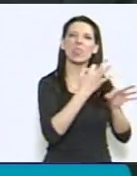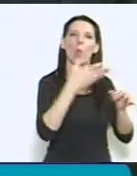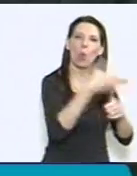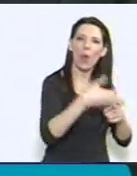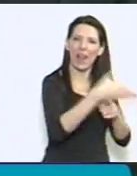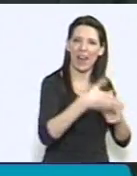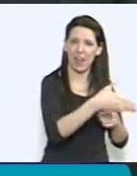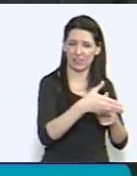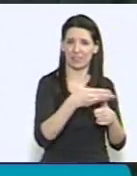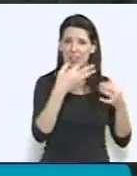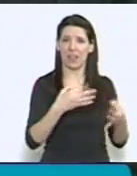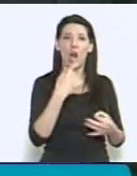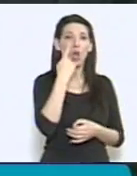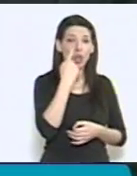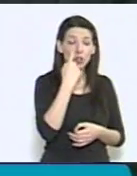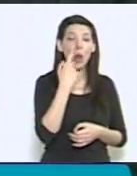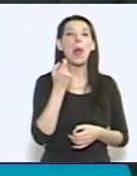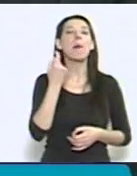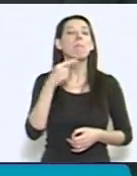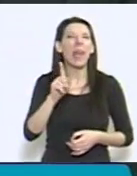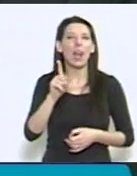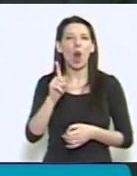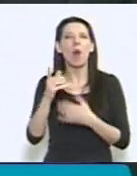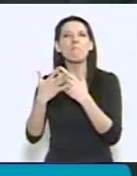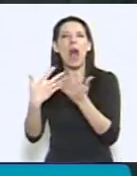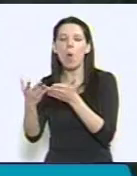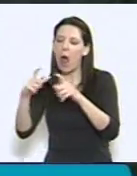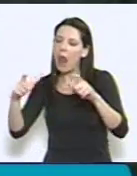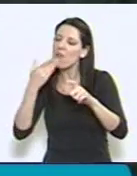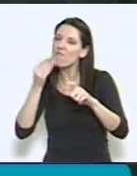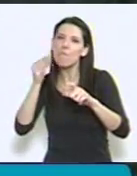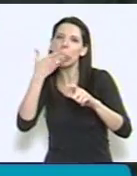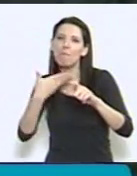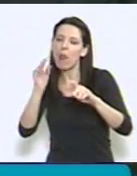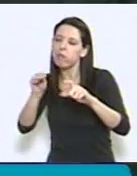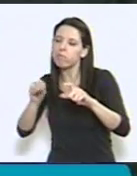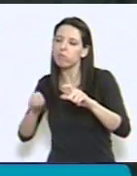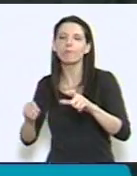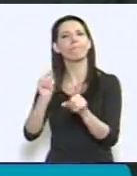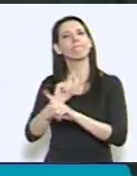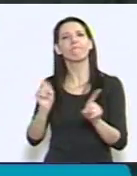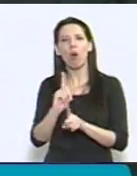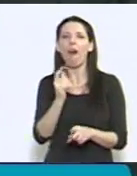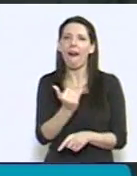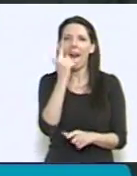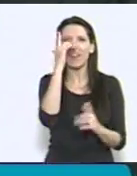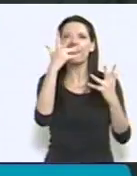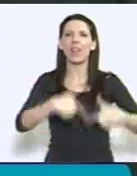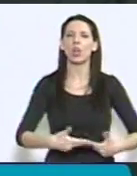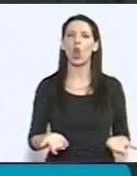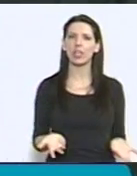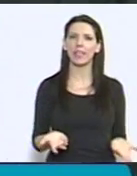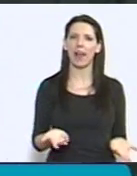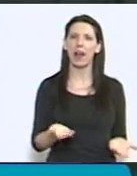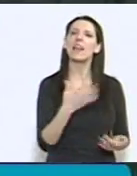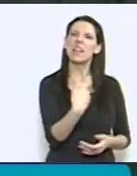realizados de manera manual, sino a través de las nuevas tecnologías que detectan rápidamente los resultados